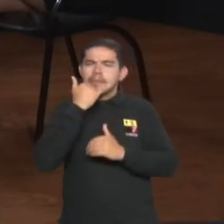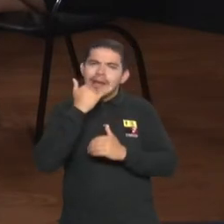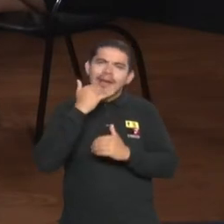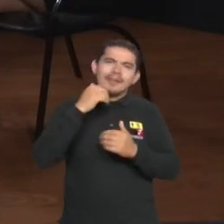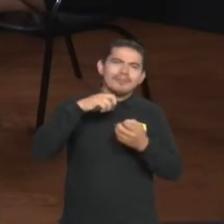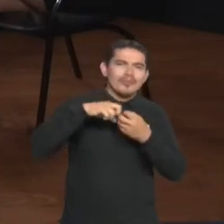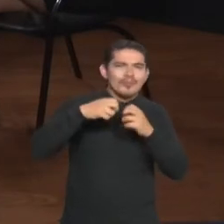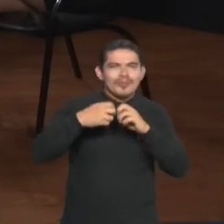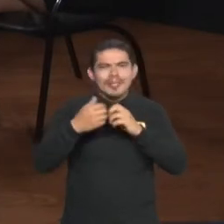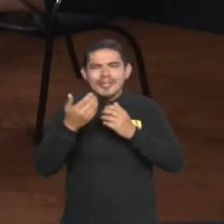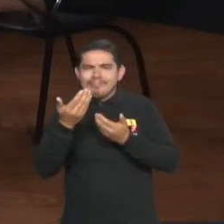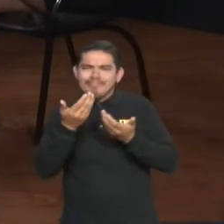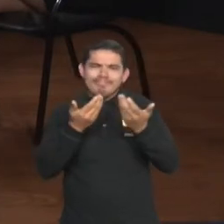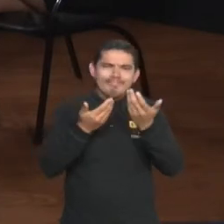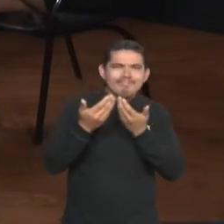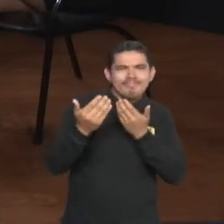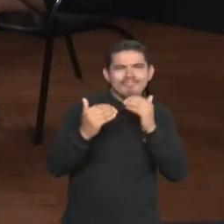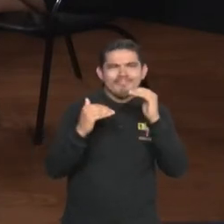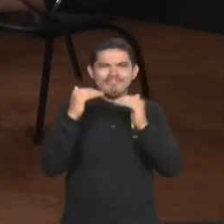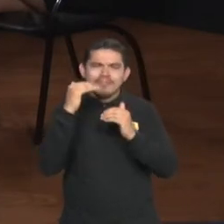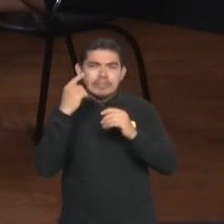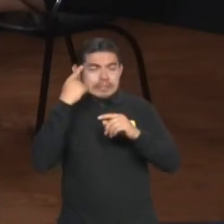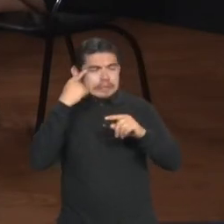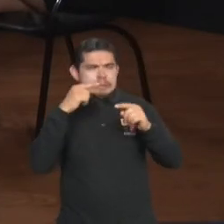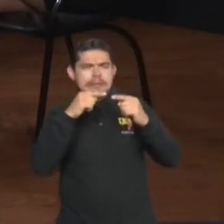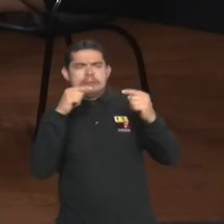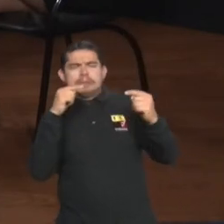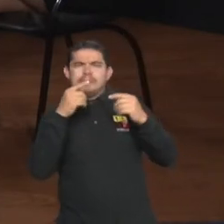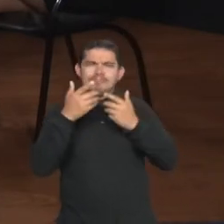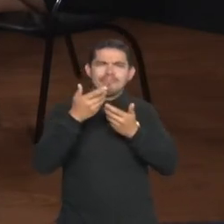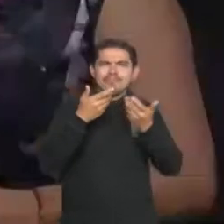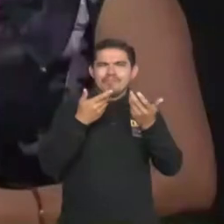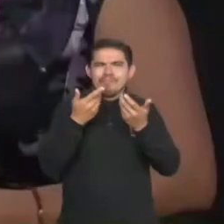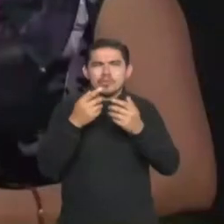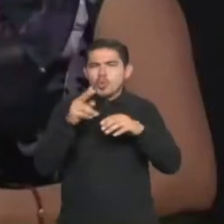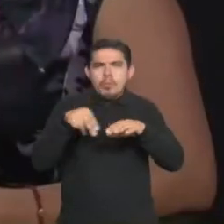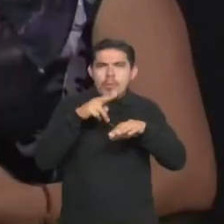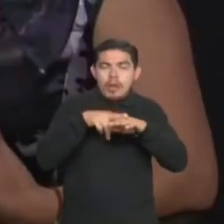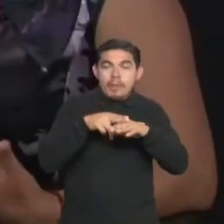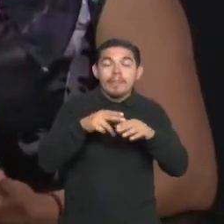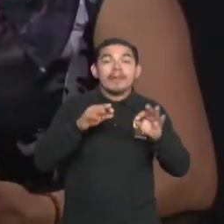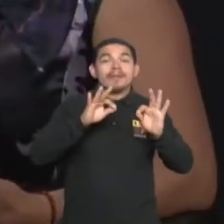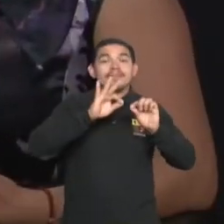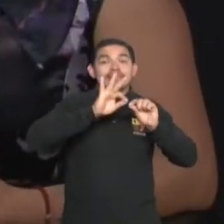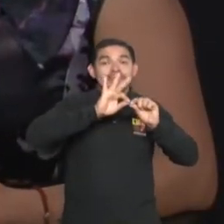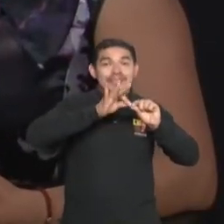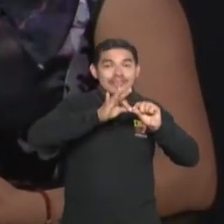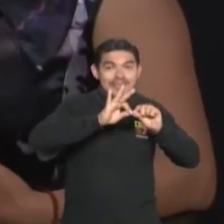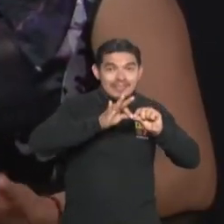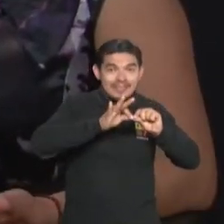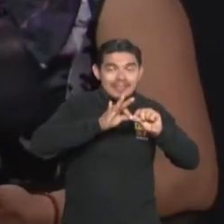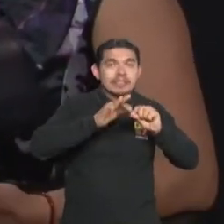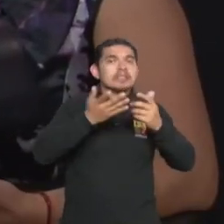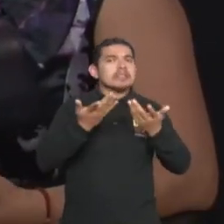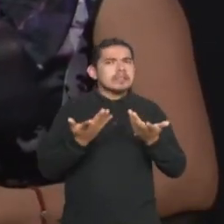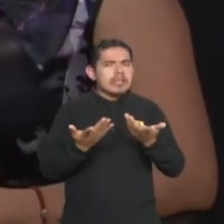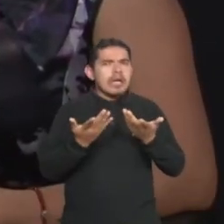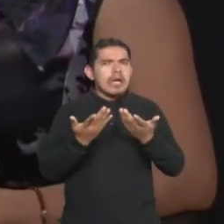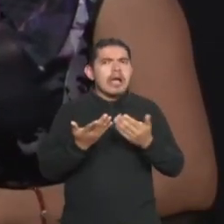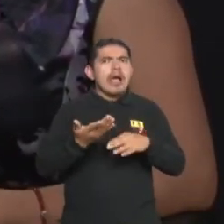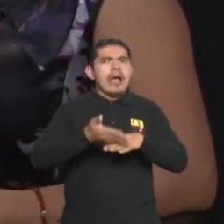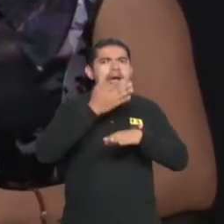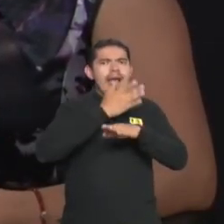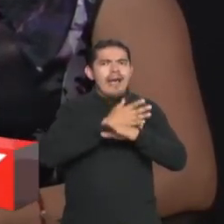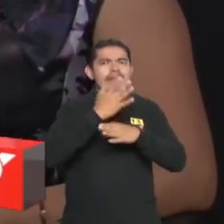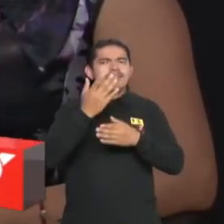donde existen divergencias o existen acuerdos. La Asociación Nacional de Intérpretes se creó bajo un respaldo que tuvimos